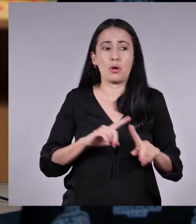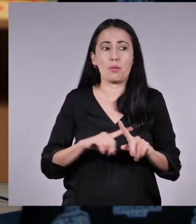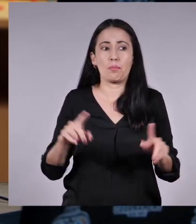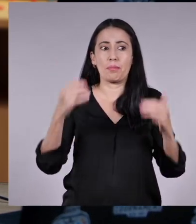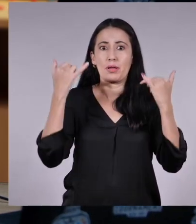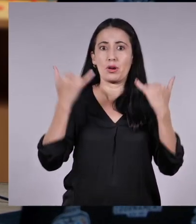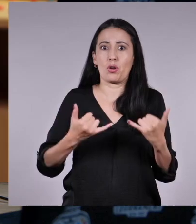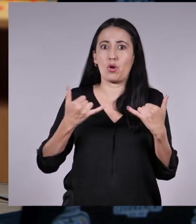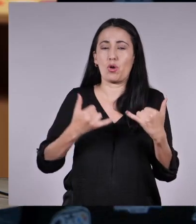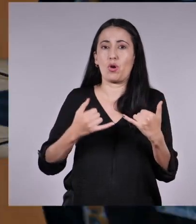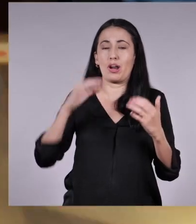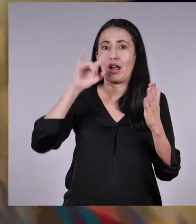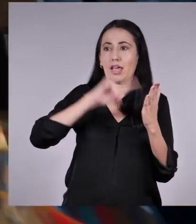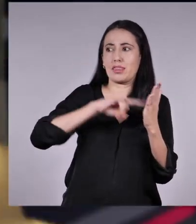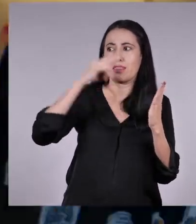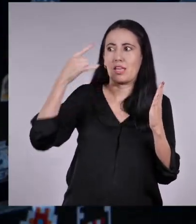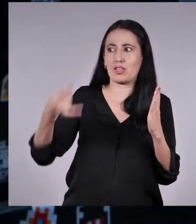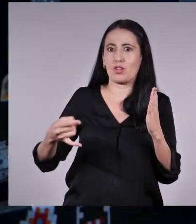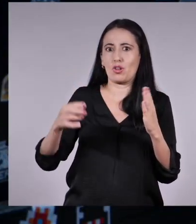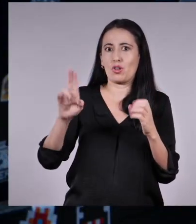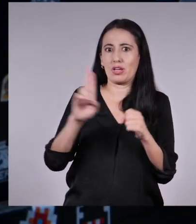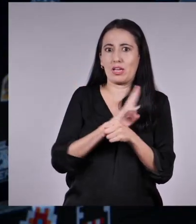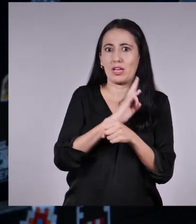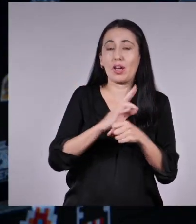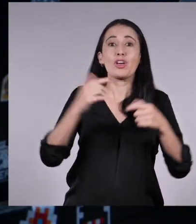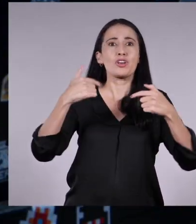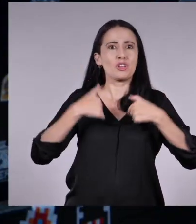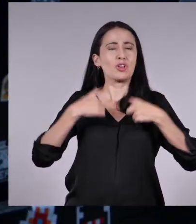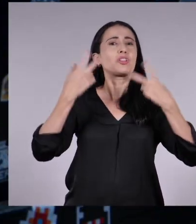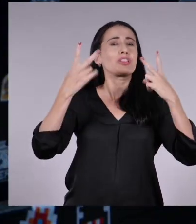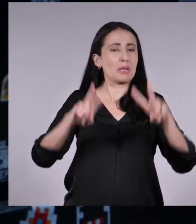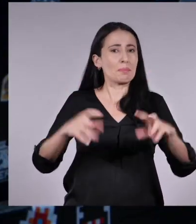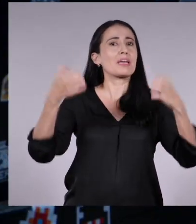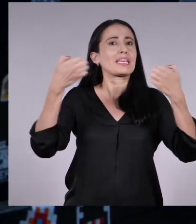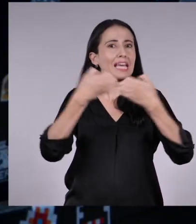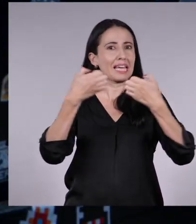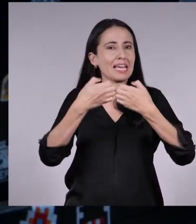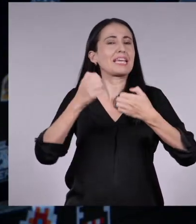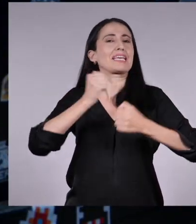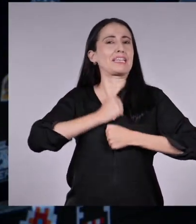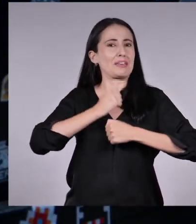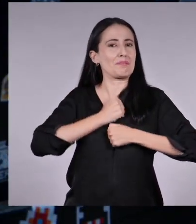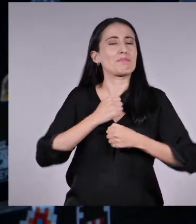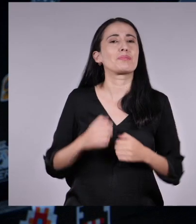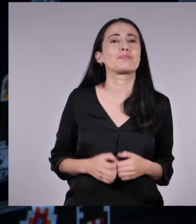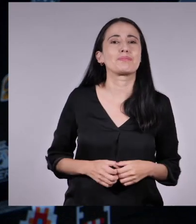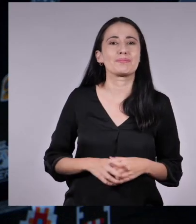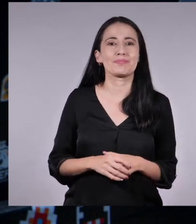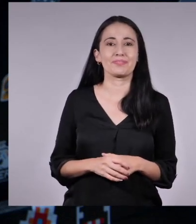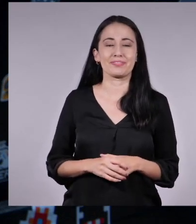ahora a niveles digitales. ¡Qué gran idea! Yo también haré lo mismo con mi campaña.